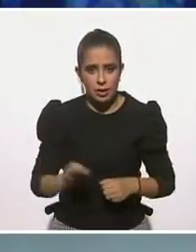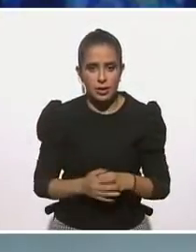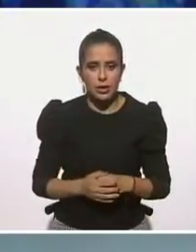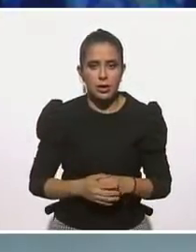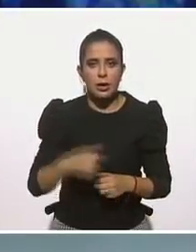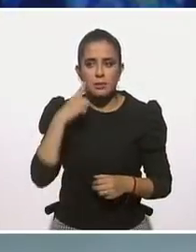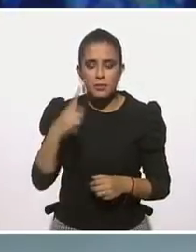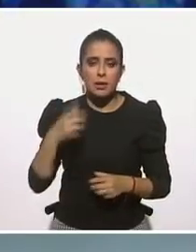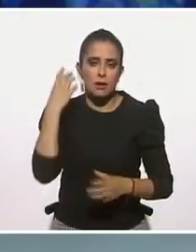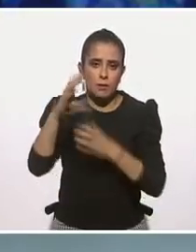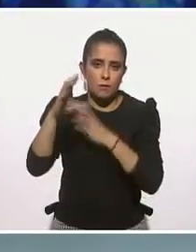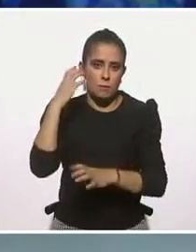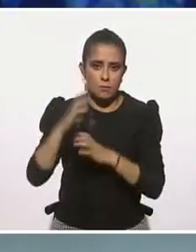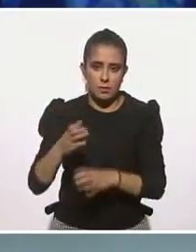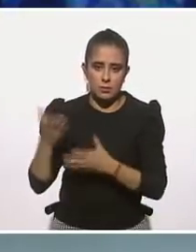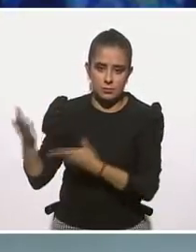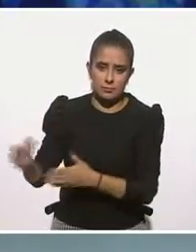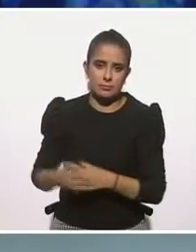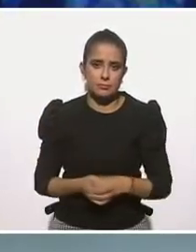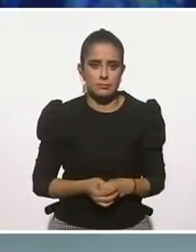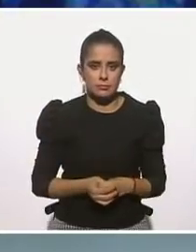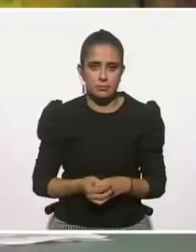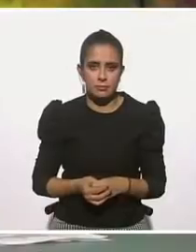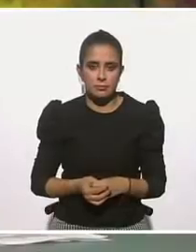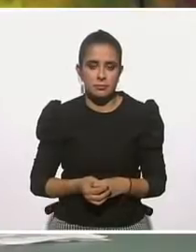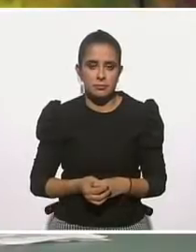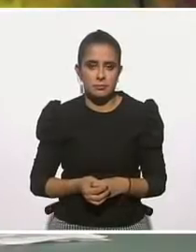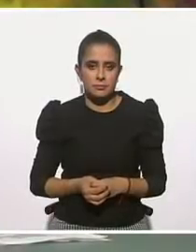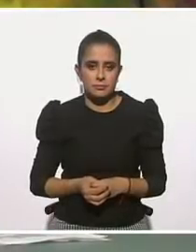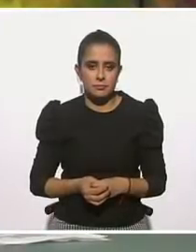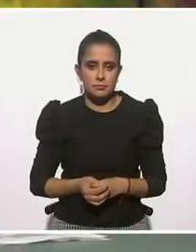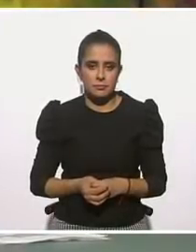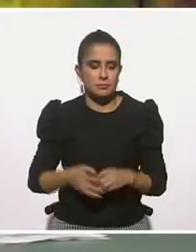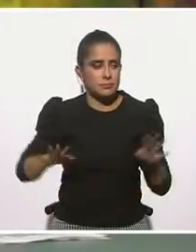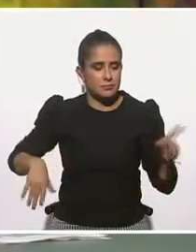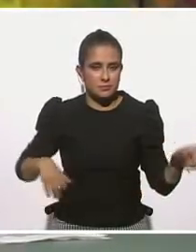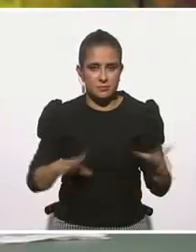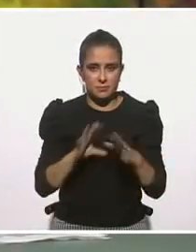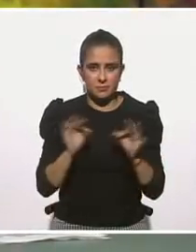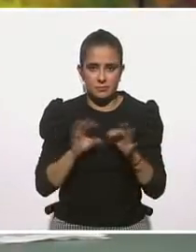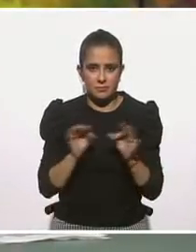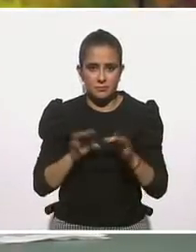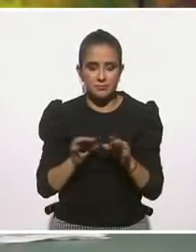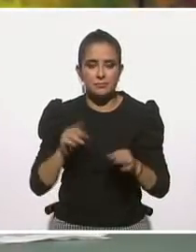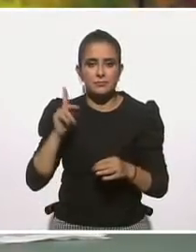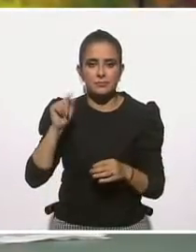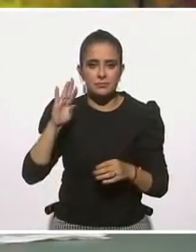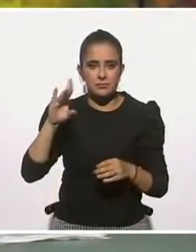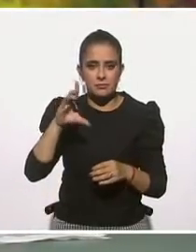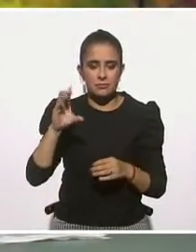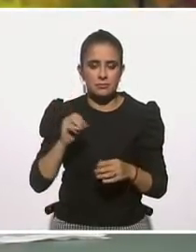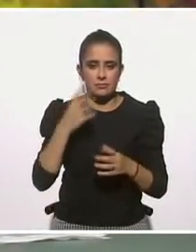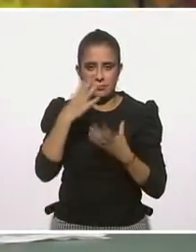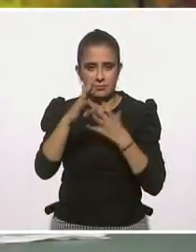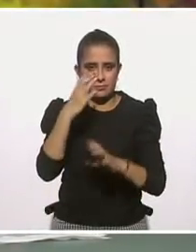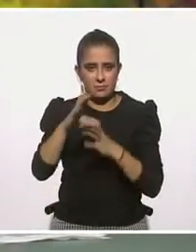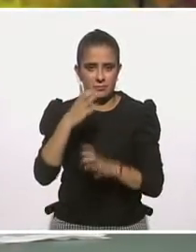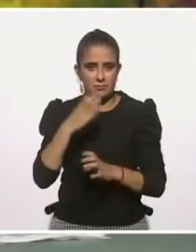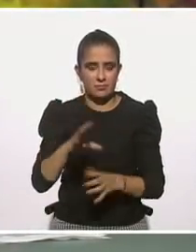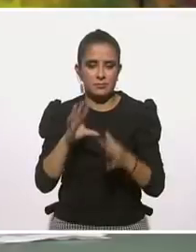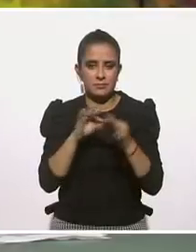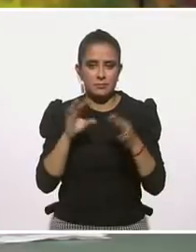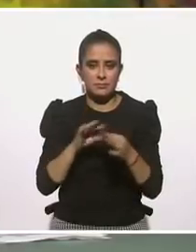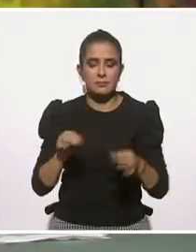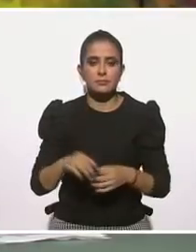que nos han enviado por Facebook Live. Pues sobre ese tema que mencionabas Pam, Pablo Guerrero nos escribía desde el principio del programa,